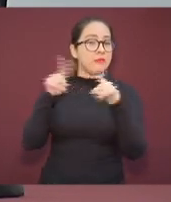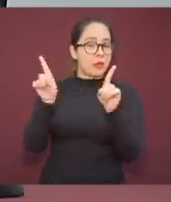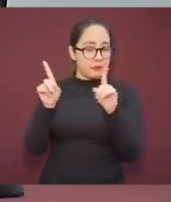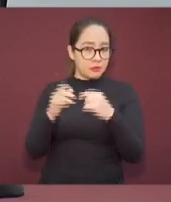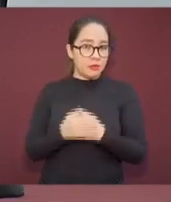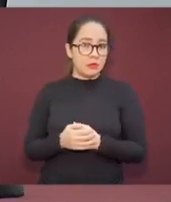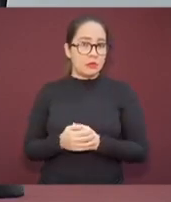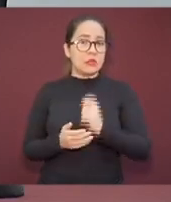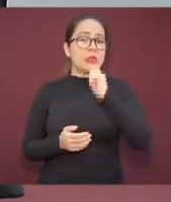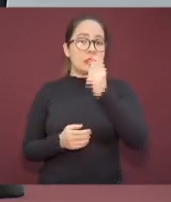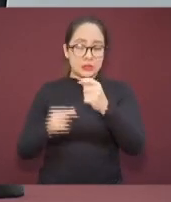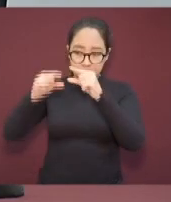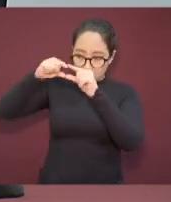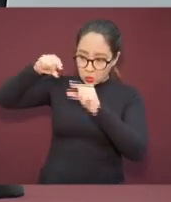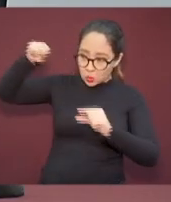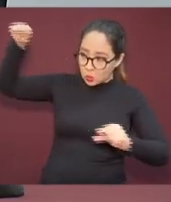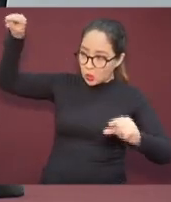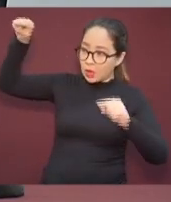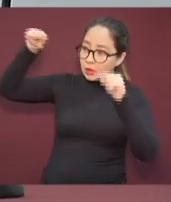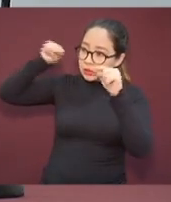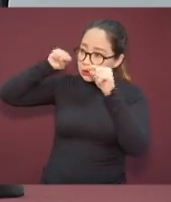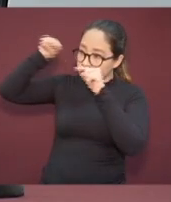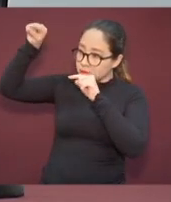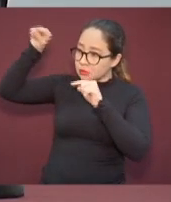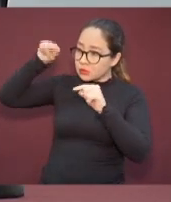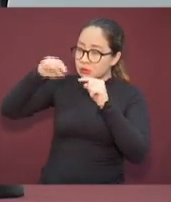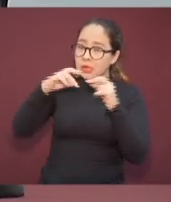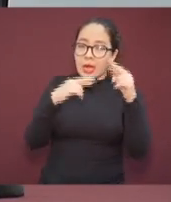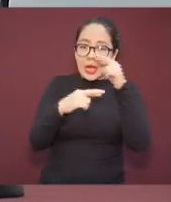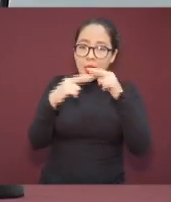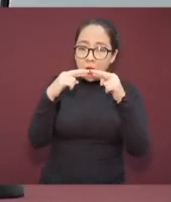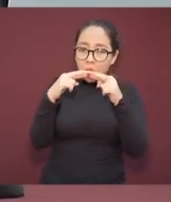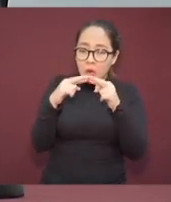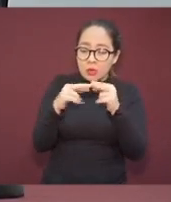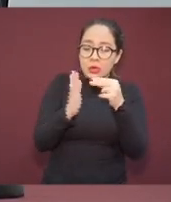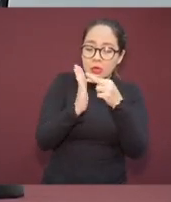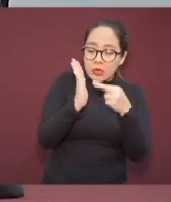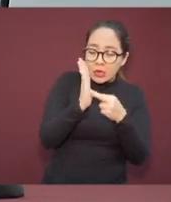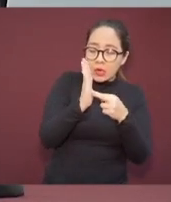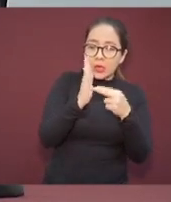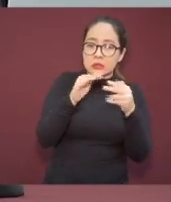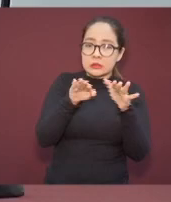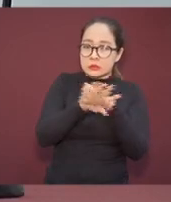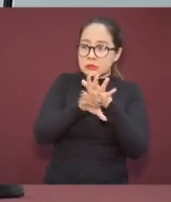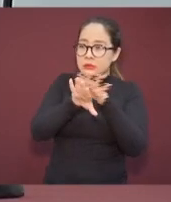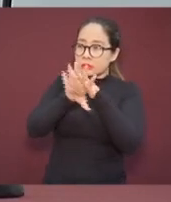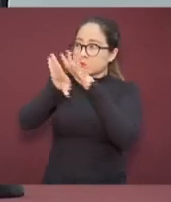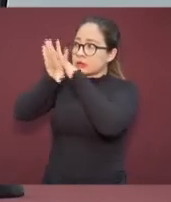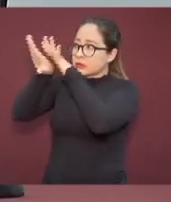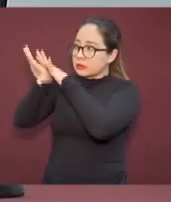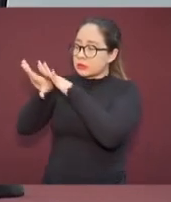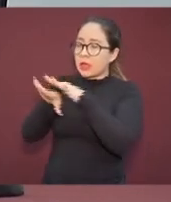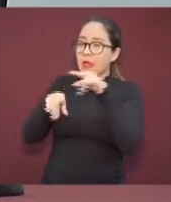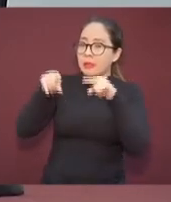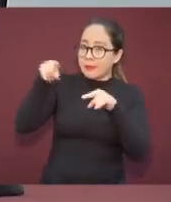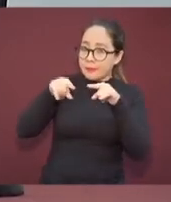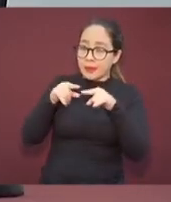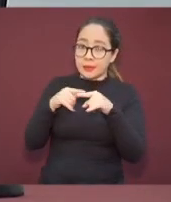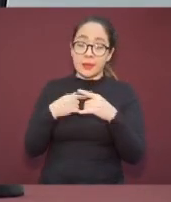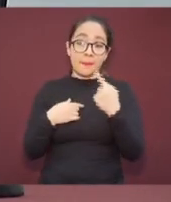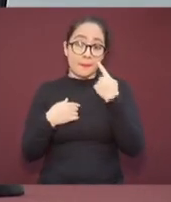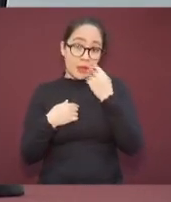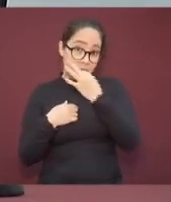microregiones y les informo que precisamente este próximo lunes se